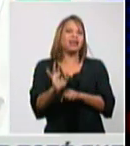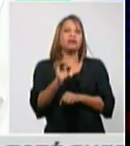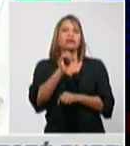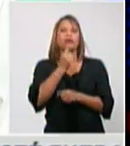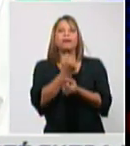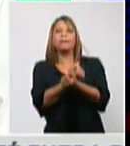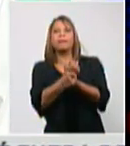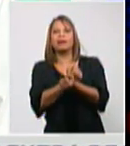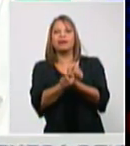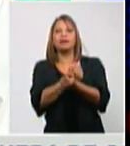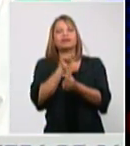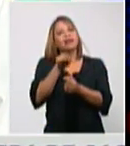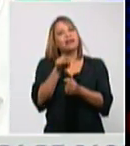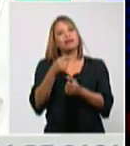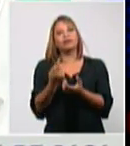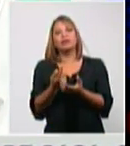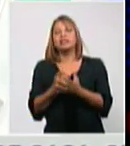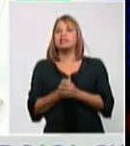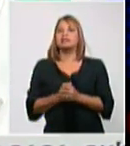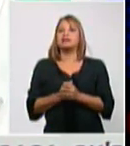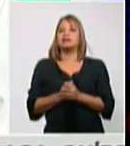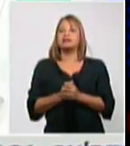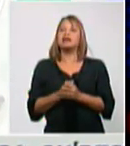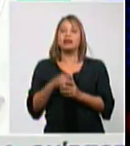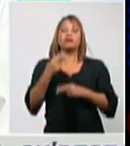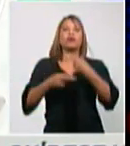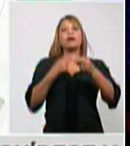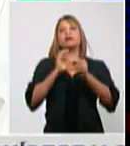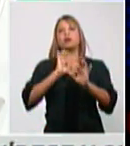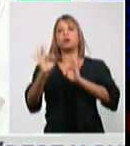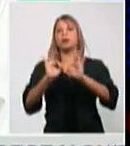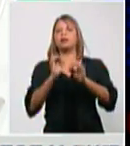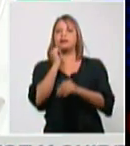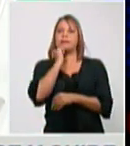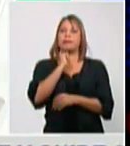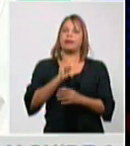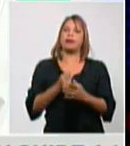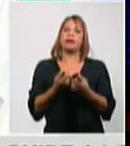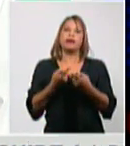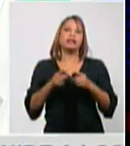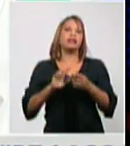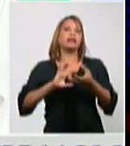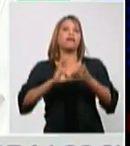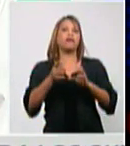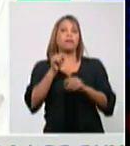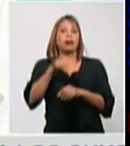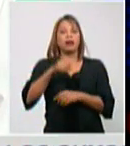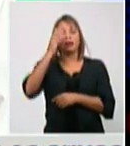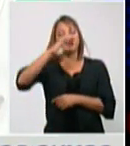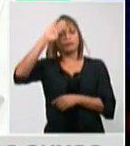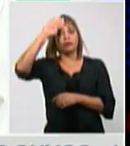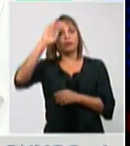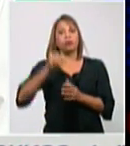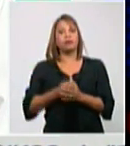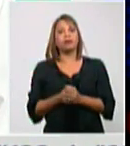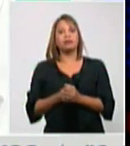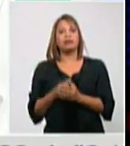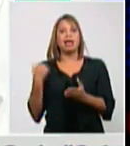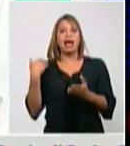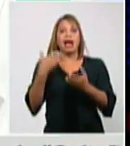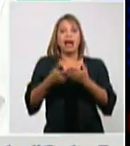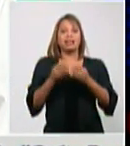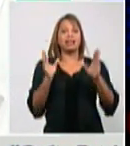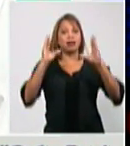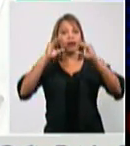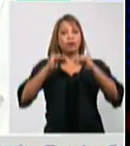aspectos que nos hacen que nos cuidemos un poco más. De esta forma, en nuestro país, hasta anoche habían ingresado